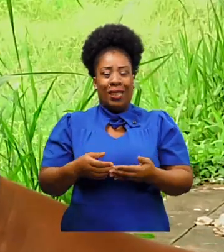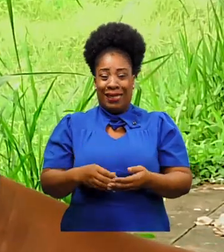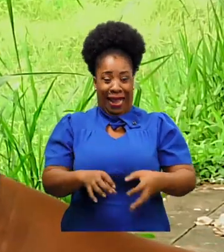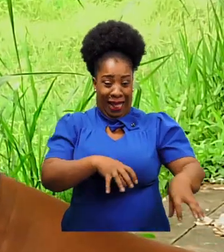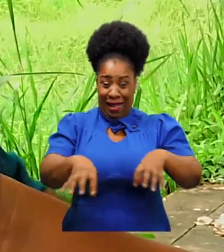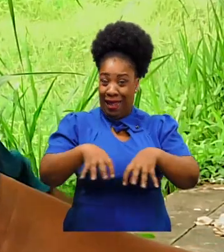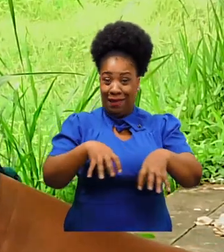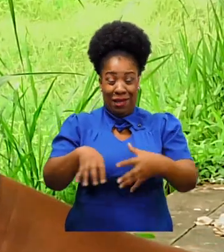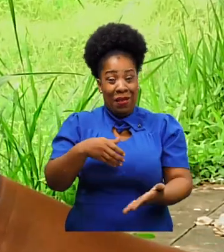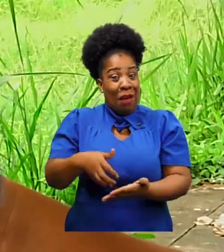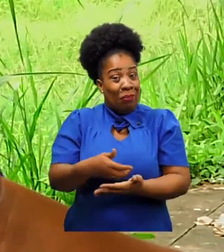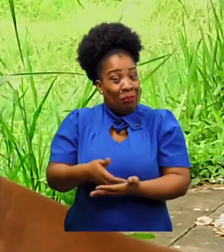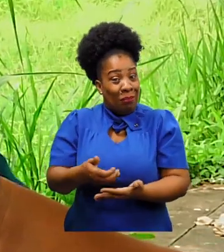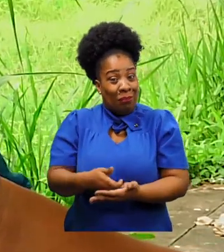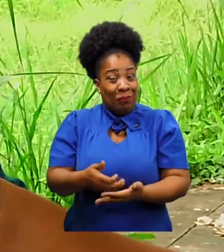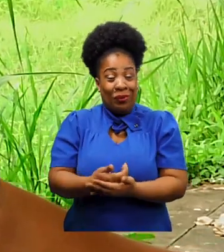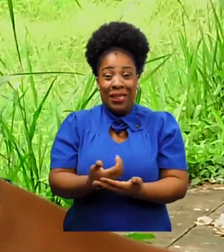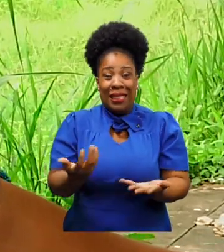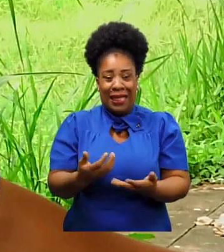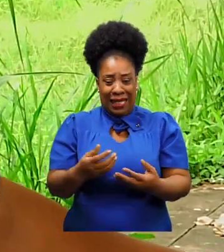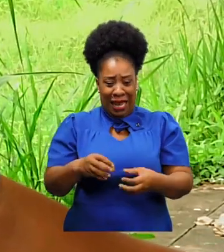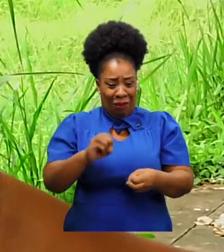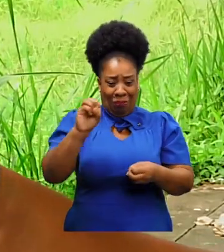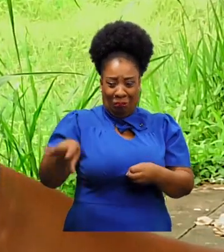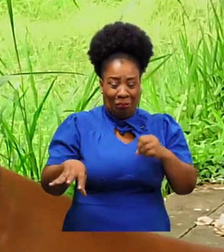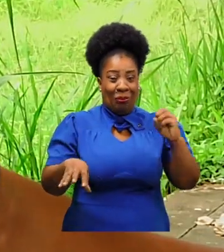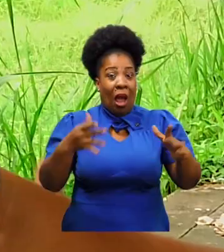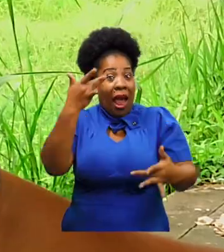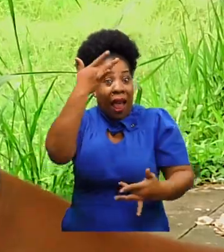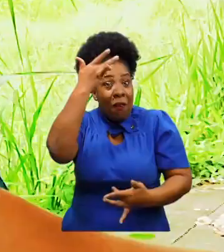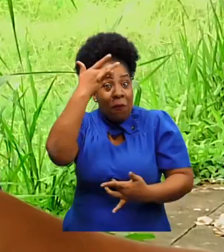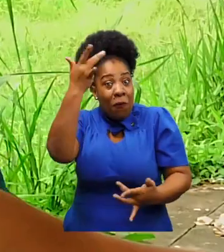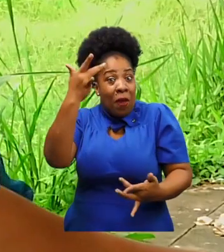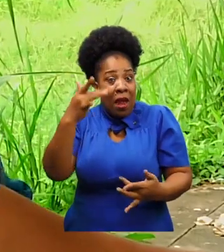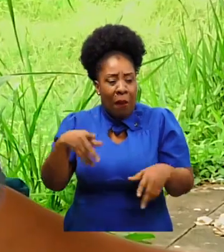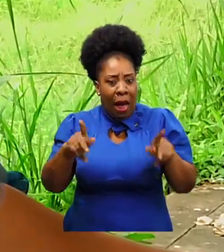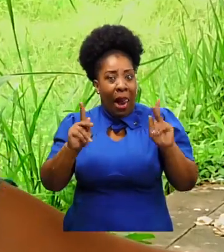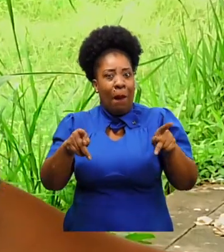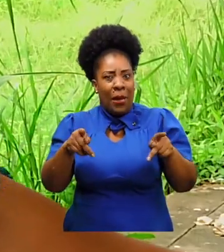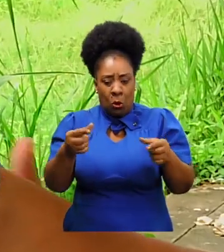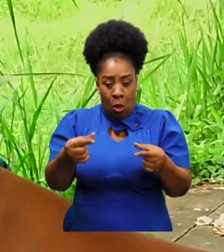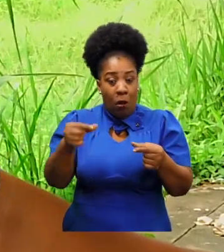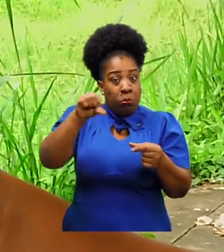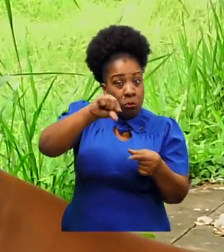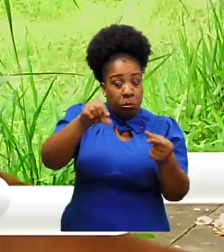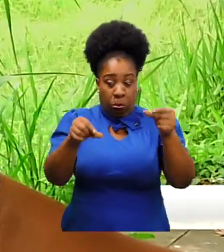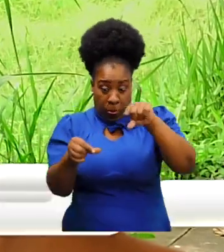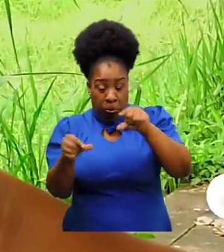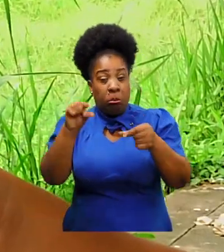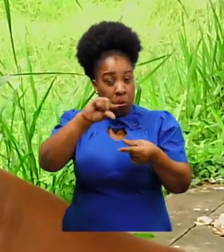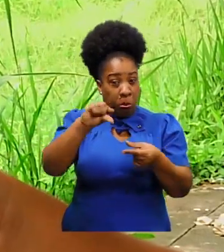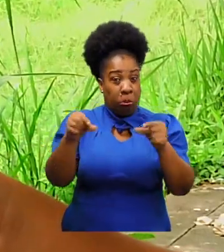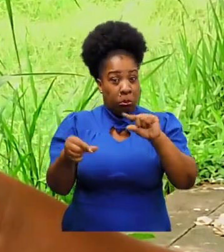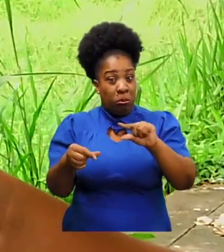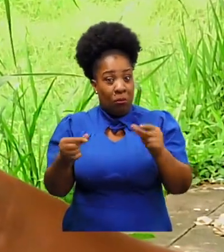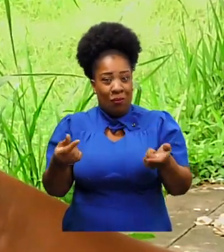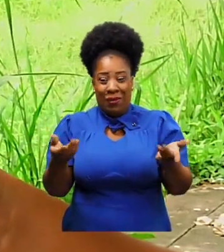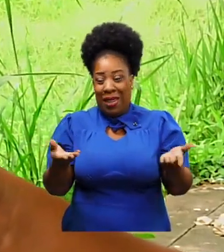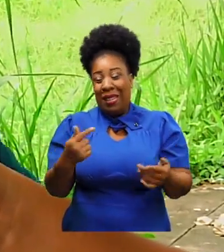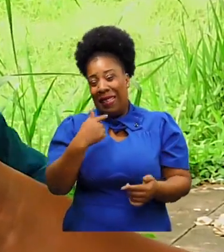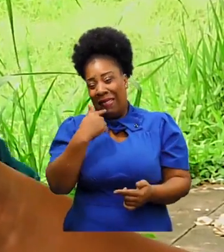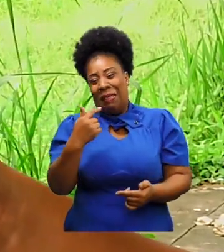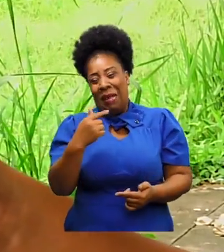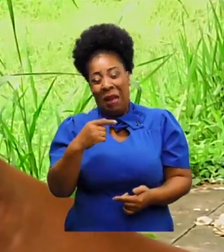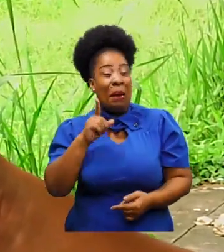minera de por sí genera una gran cantidad de contaminantes, desde los químicos que se utilizan, aunque quieran decir que